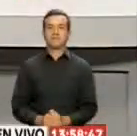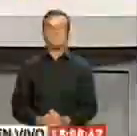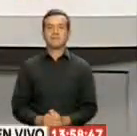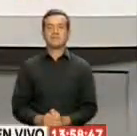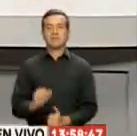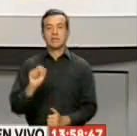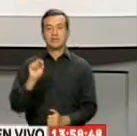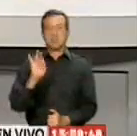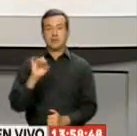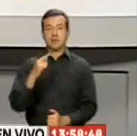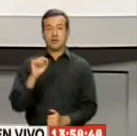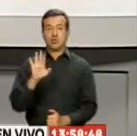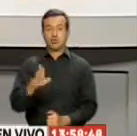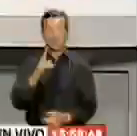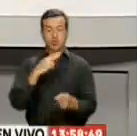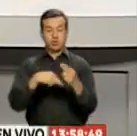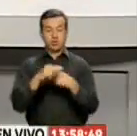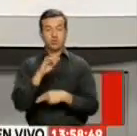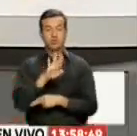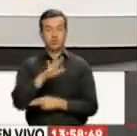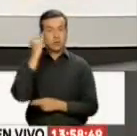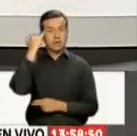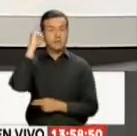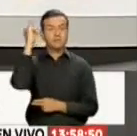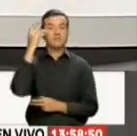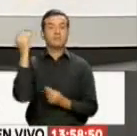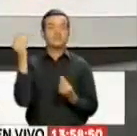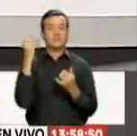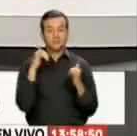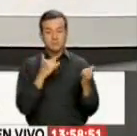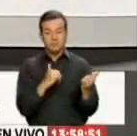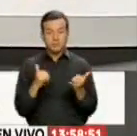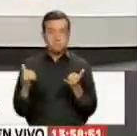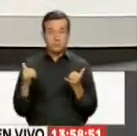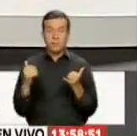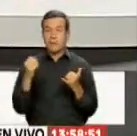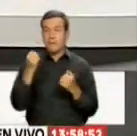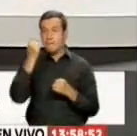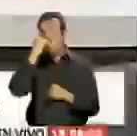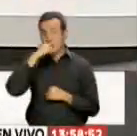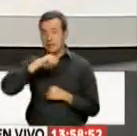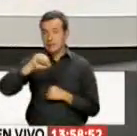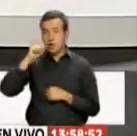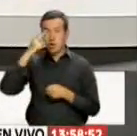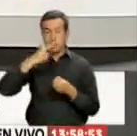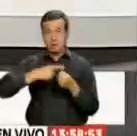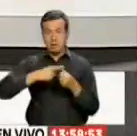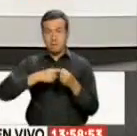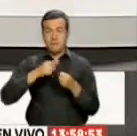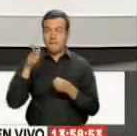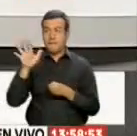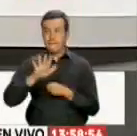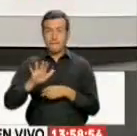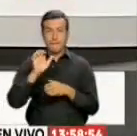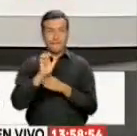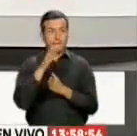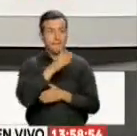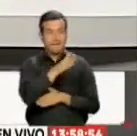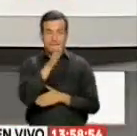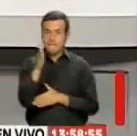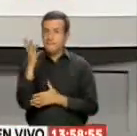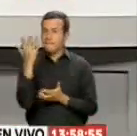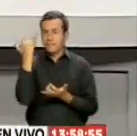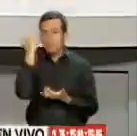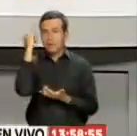Santiago Tinajero Es un emprendedor Que tuvo la idea De elaborar juegos Como paseando Por Quito Y por los caminos Del Ecuador La